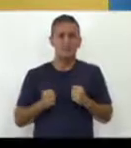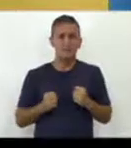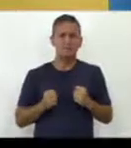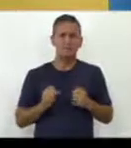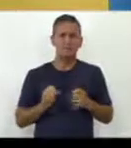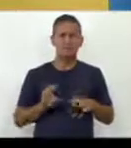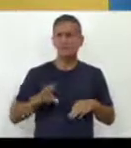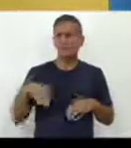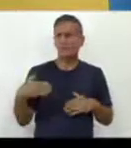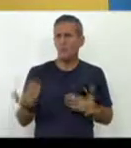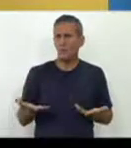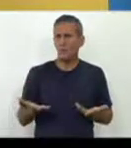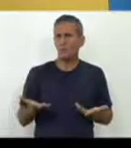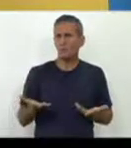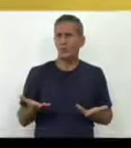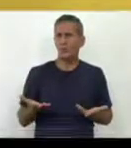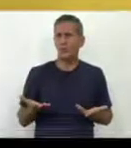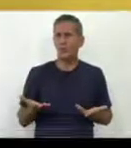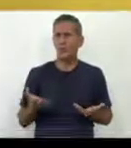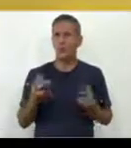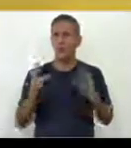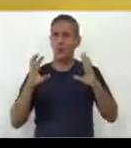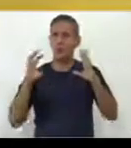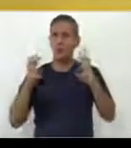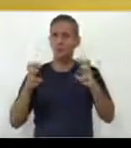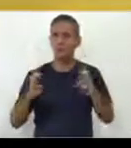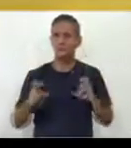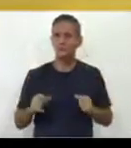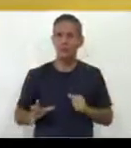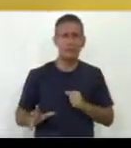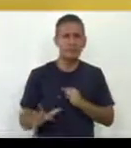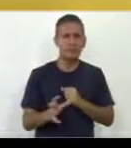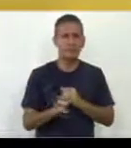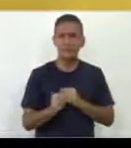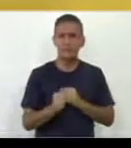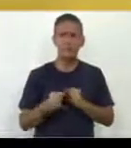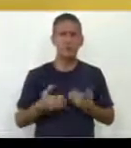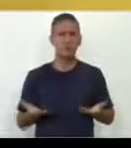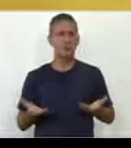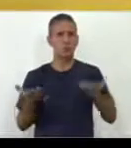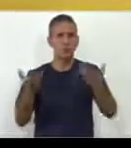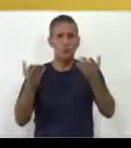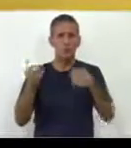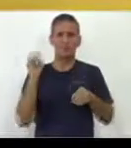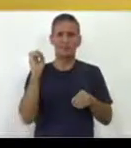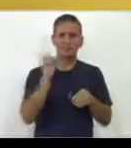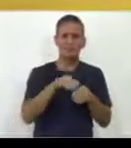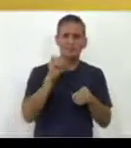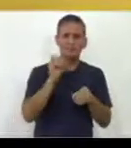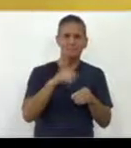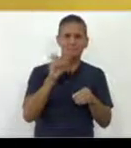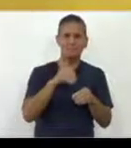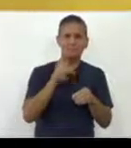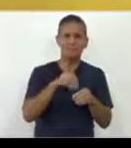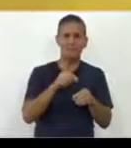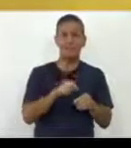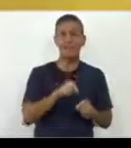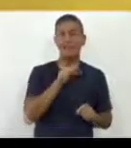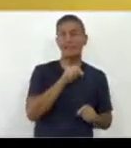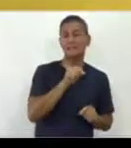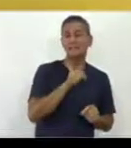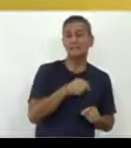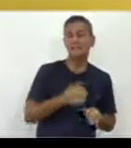como consecuencia de todos los desarrollos que han ido acumulándose desde el